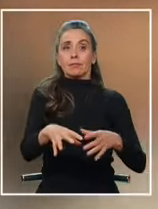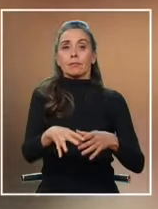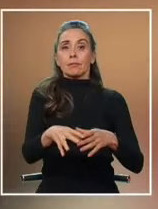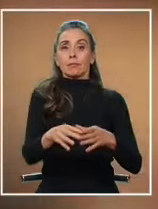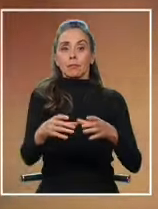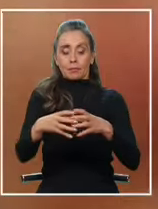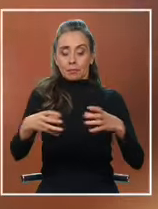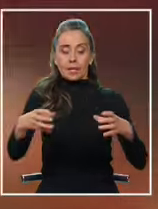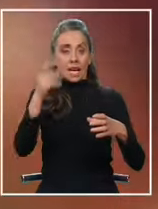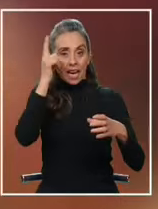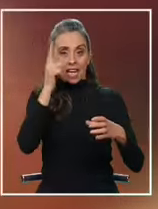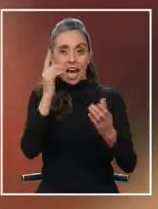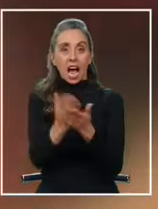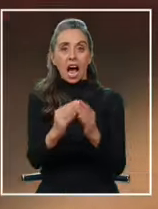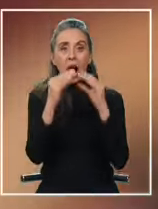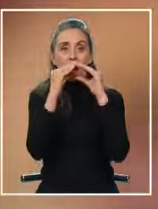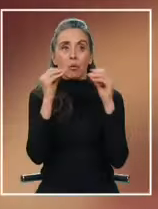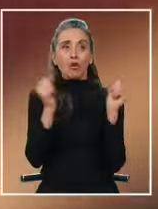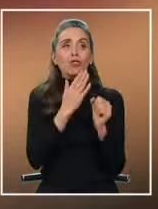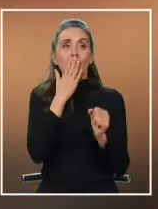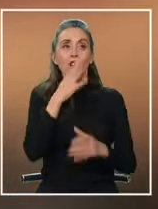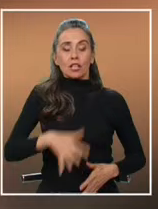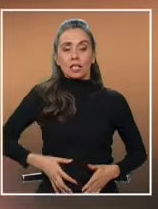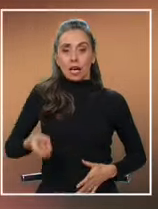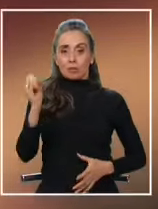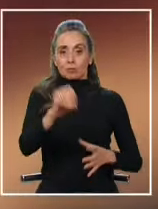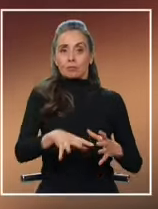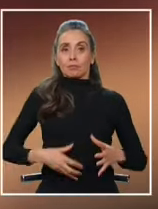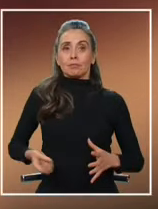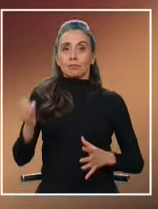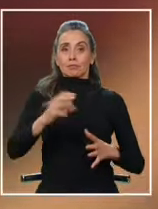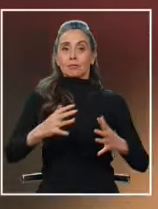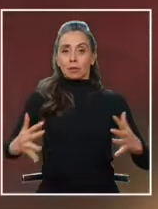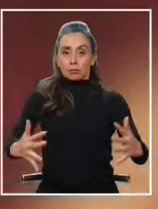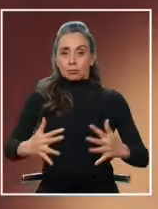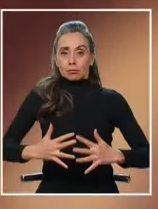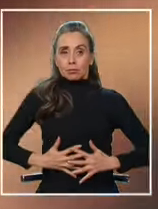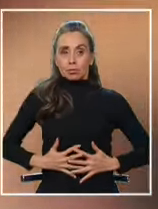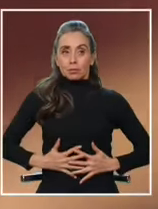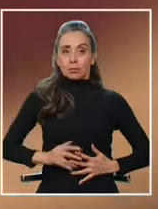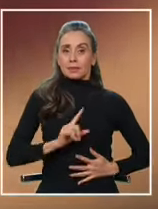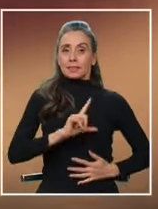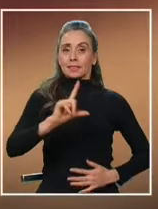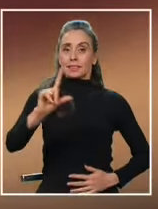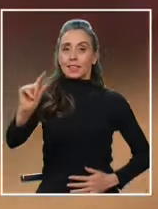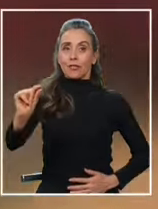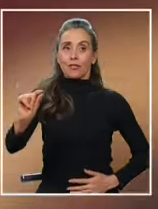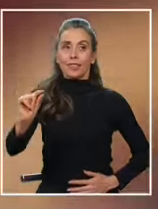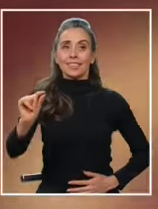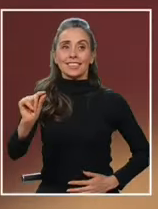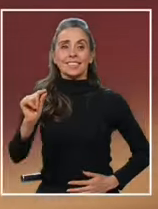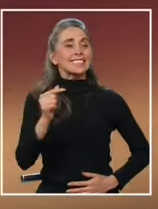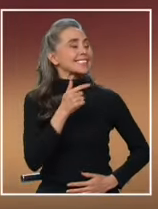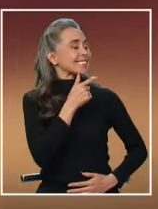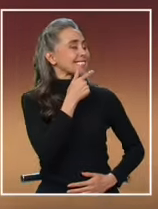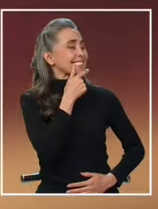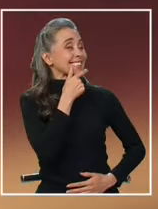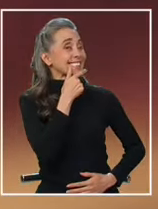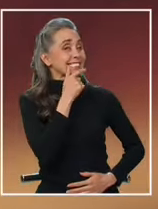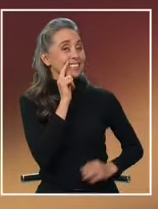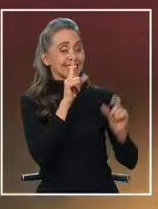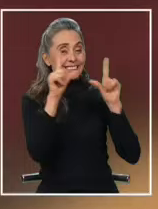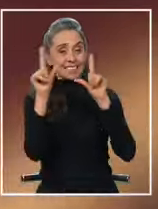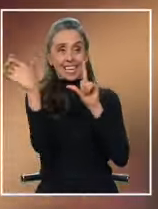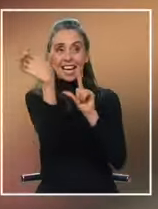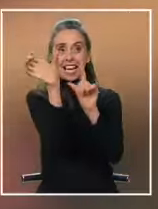cortes de carne hamburguesas congeladas de todo sin remordimiento se retiró y hasta una sonrisa exhibió a quien